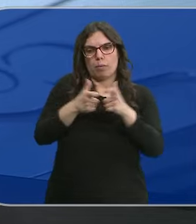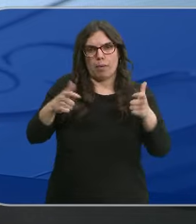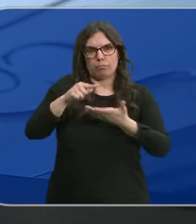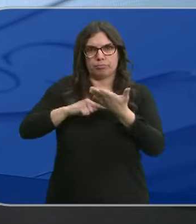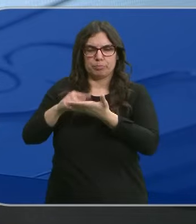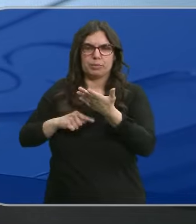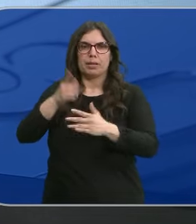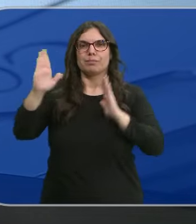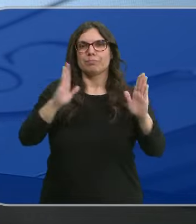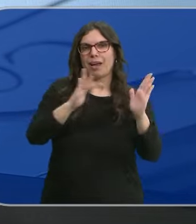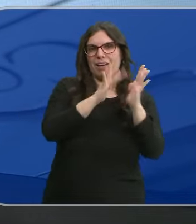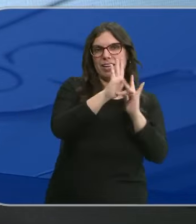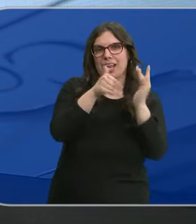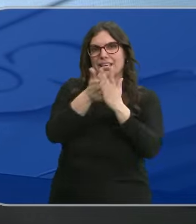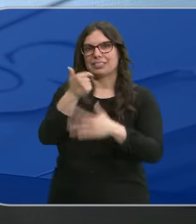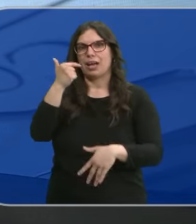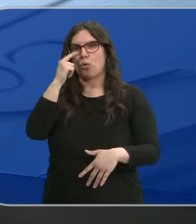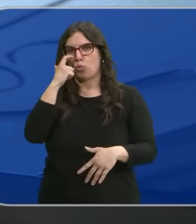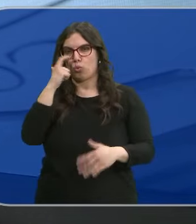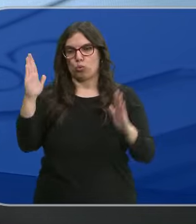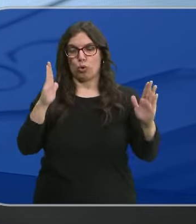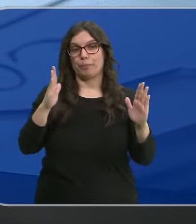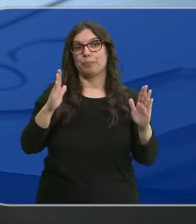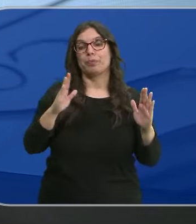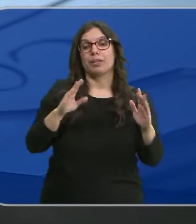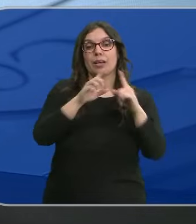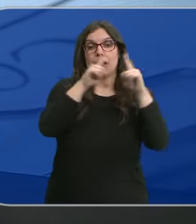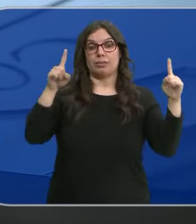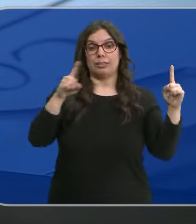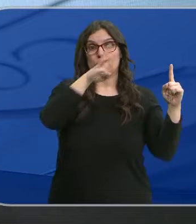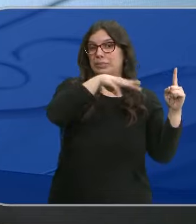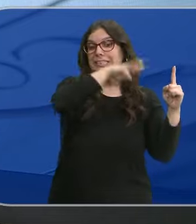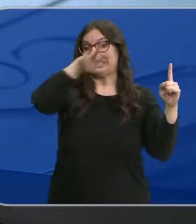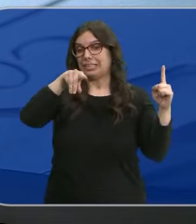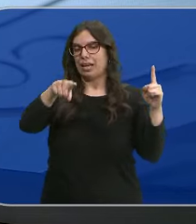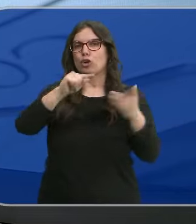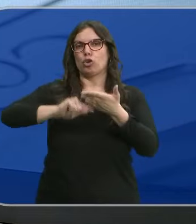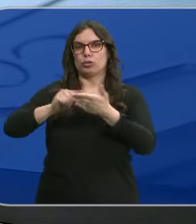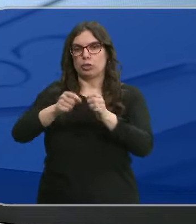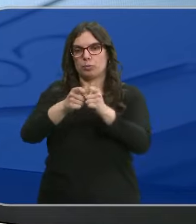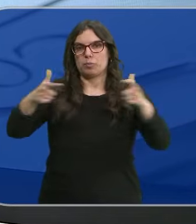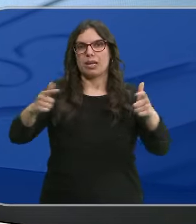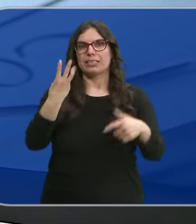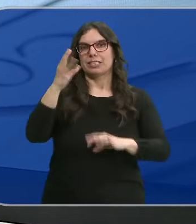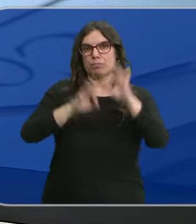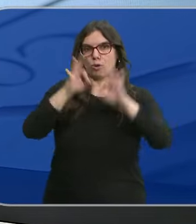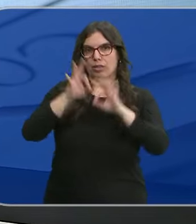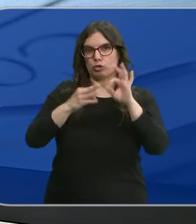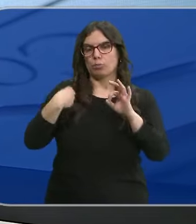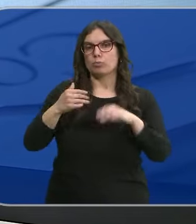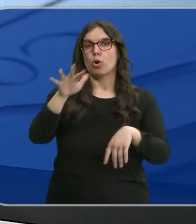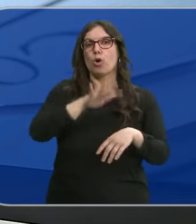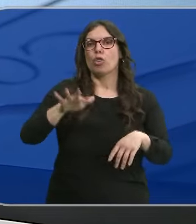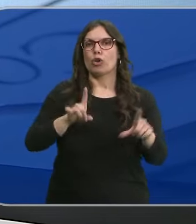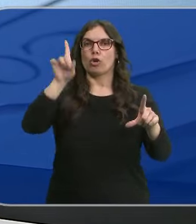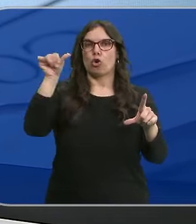empleados entre abril y junio. Es la previsión para el segundo trimestre, en el que la contratación subirá un 3% en la zona noroeste, donde se encuentra